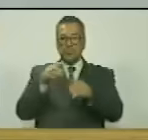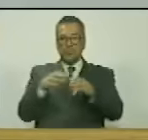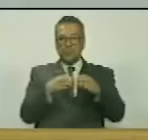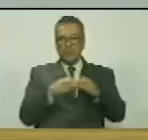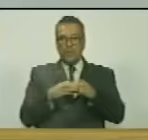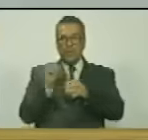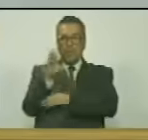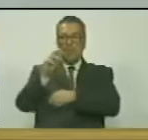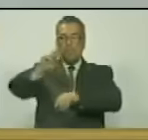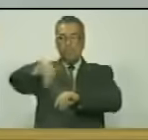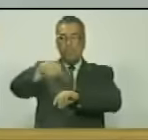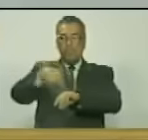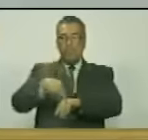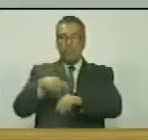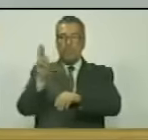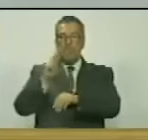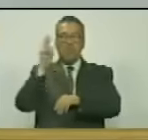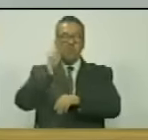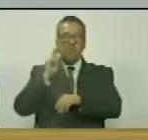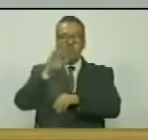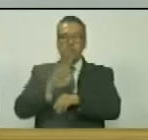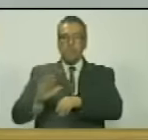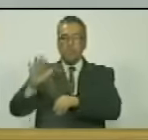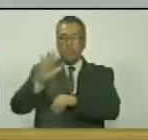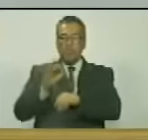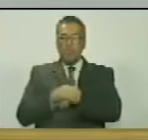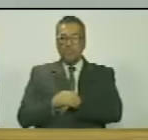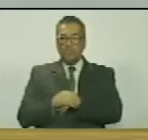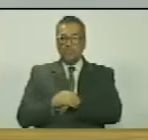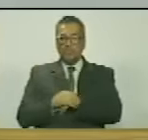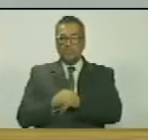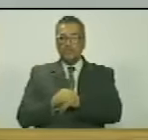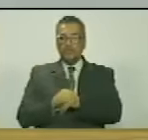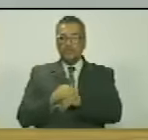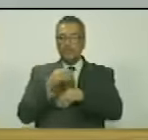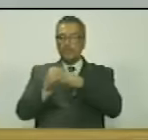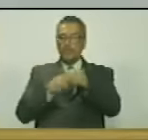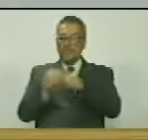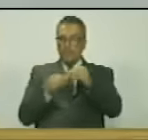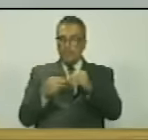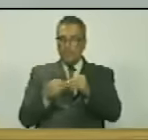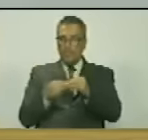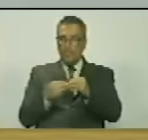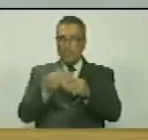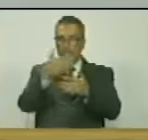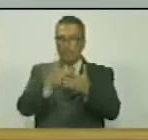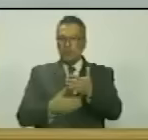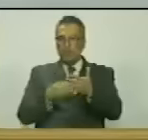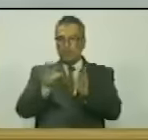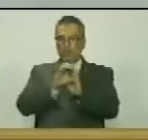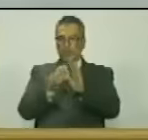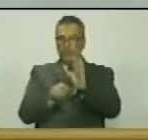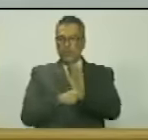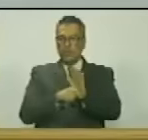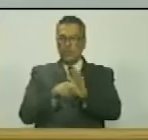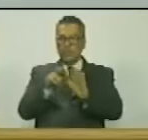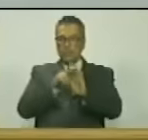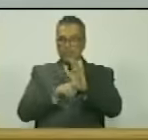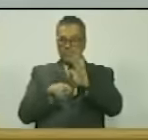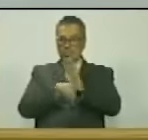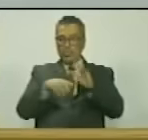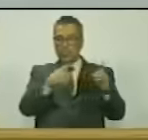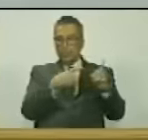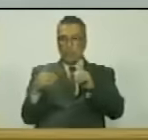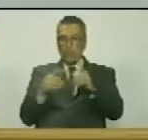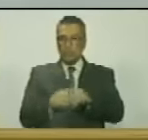sesiones de la Asamblea Nacional de la República Bolivariana de Venezuela, celebrada como reza en nuestra Constitución y en el Reglamento Interior